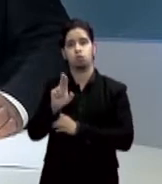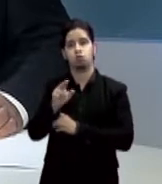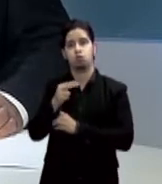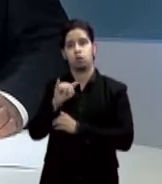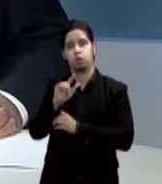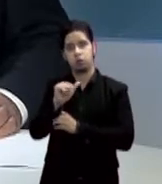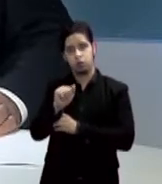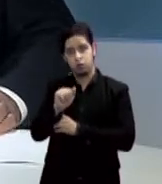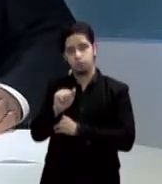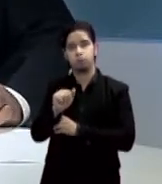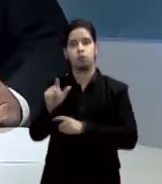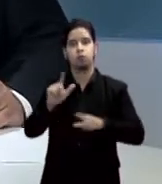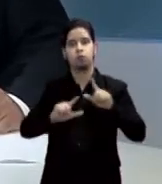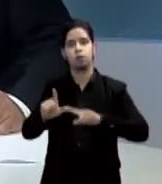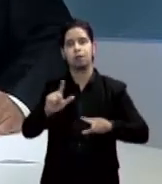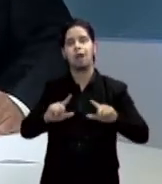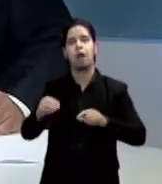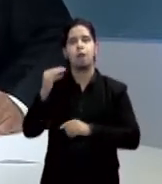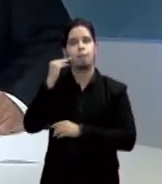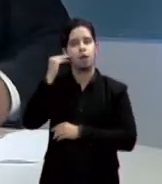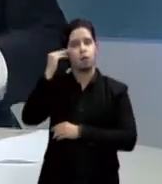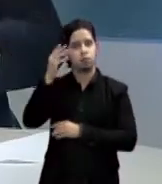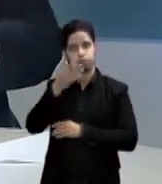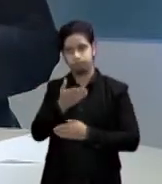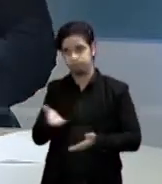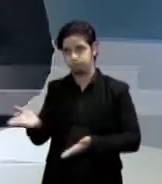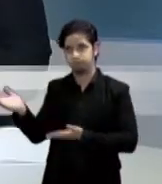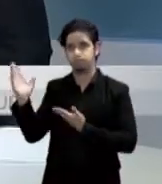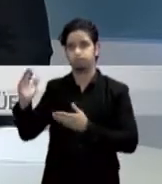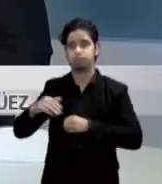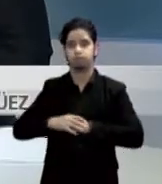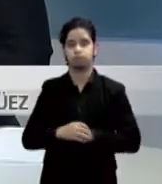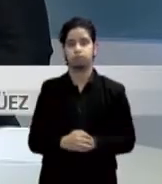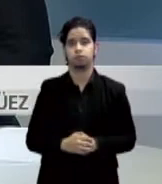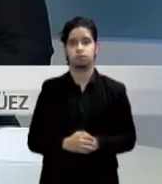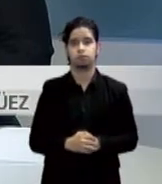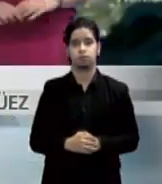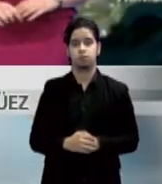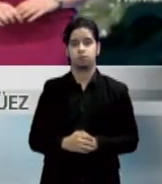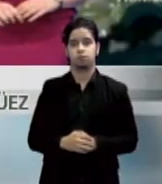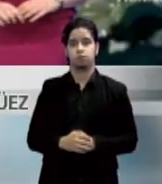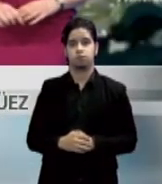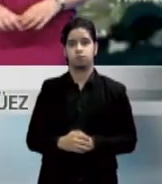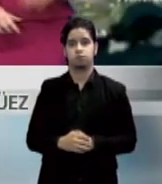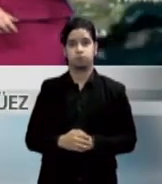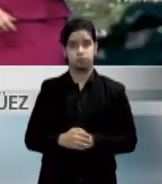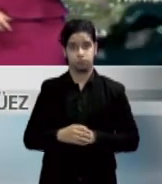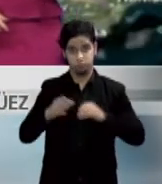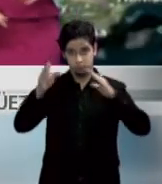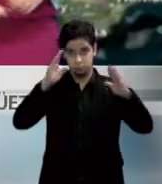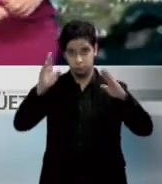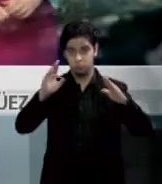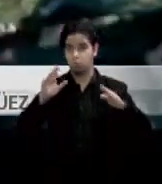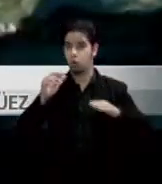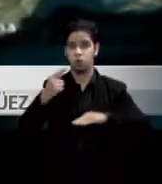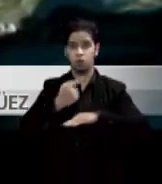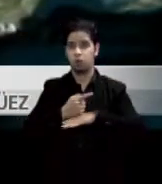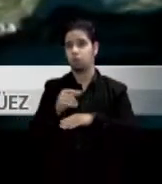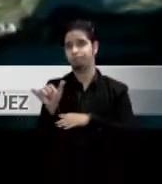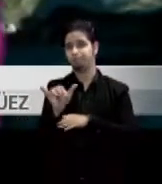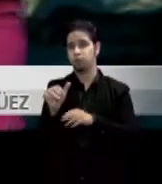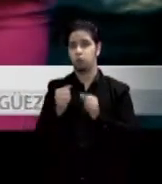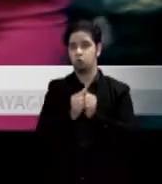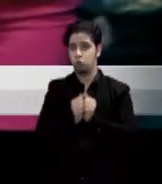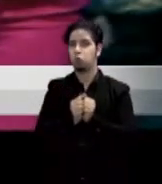laboratorio de comunicaciones científicas en mayagüezueli saludos amigos otro día más con condiciones